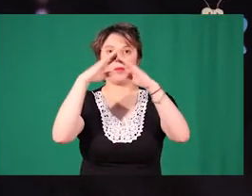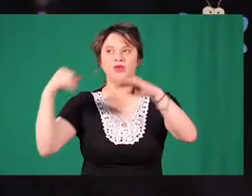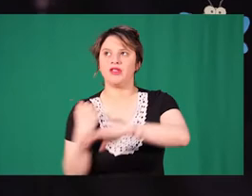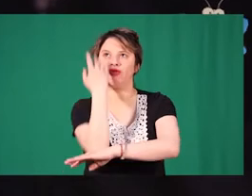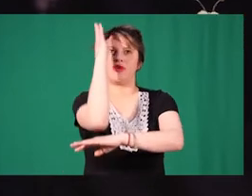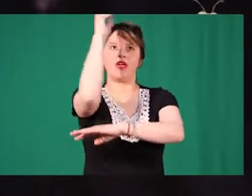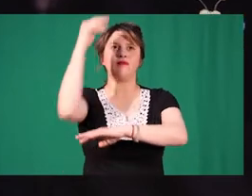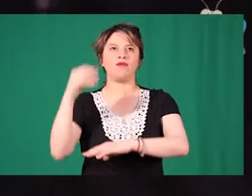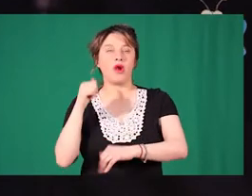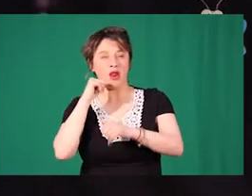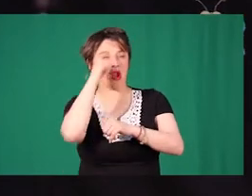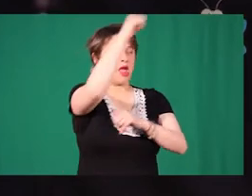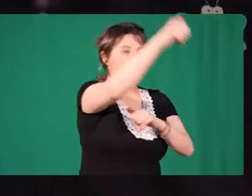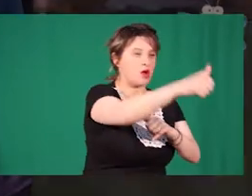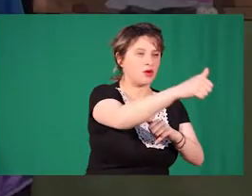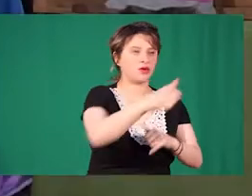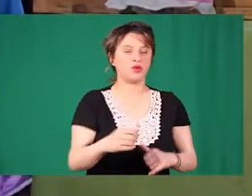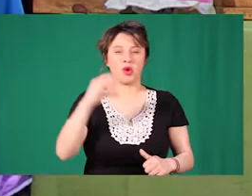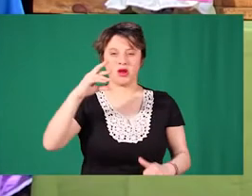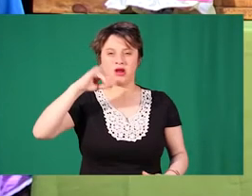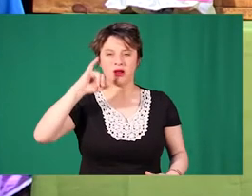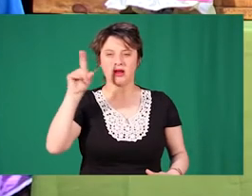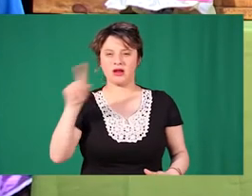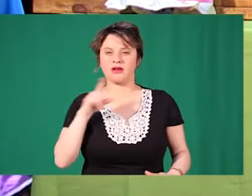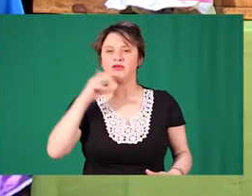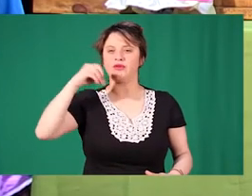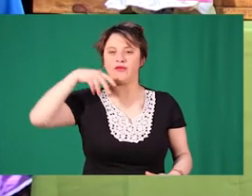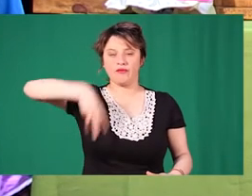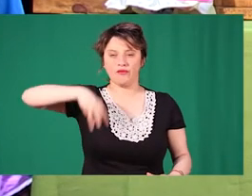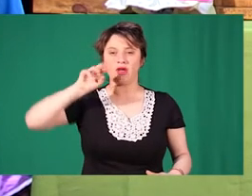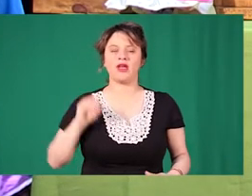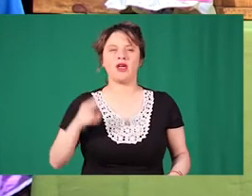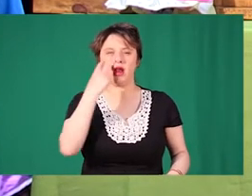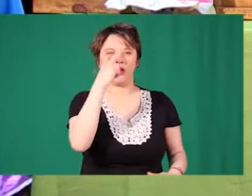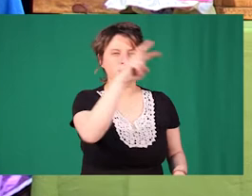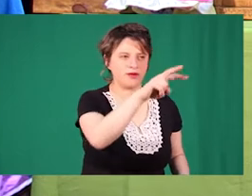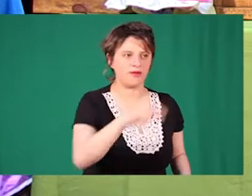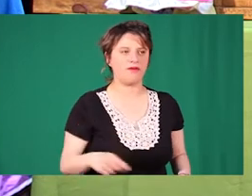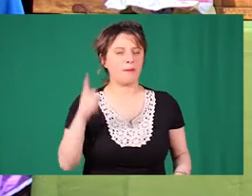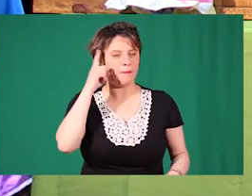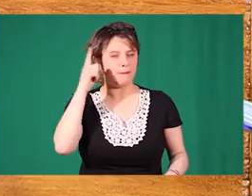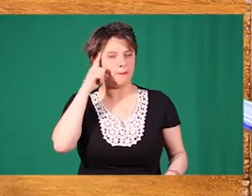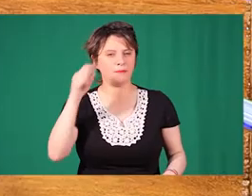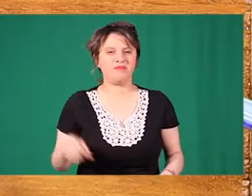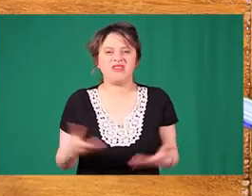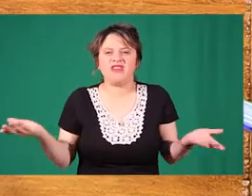Cristo fue la observaba pensativo Pero esperen, esperen ¿Qué es un Cristo fue?